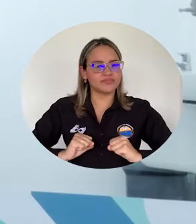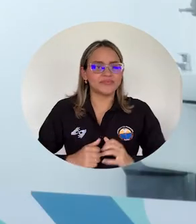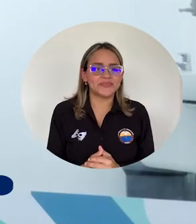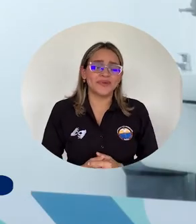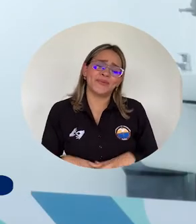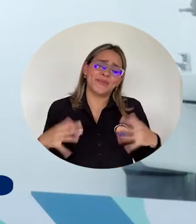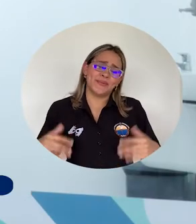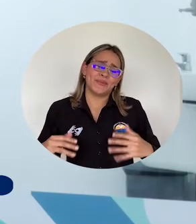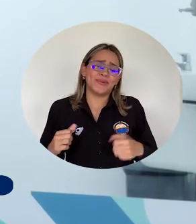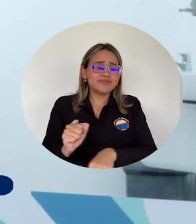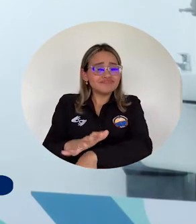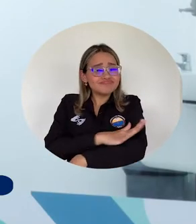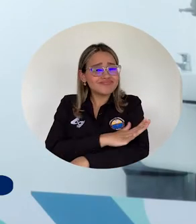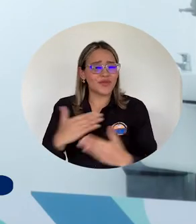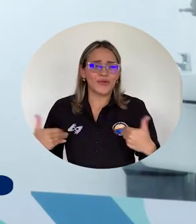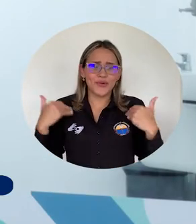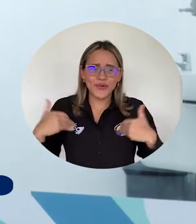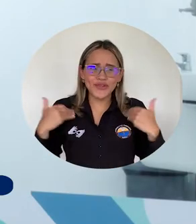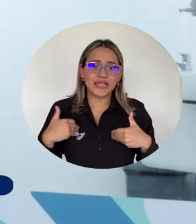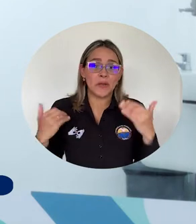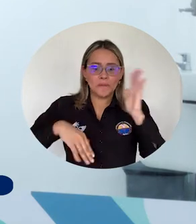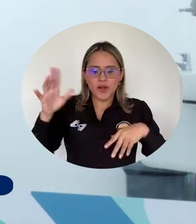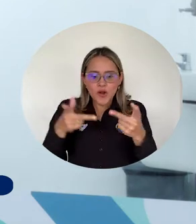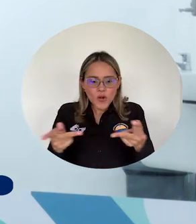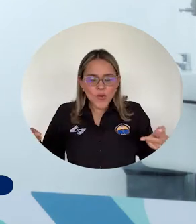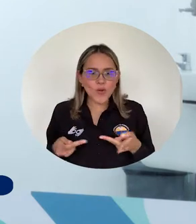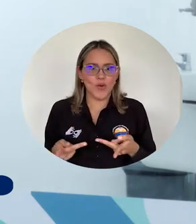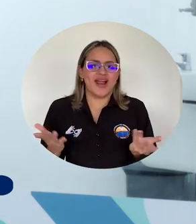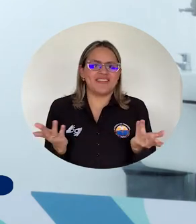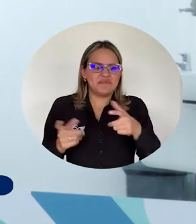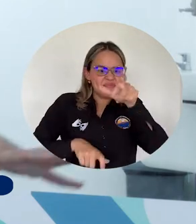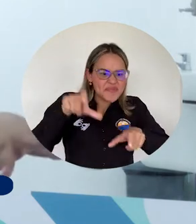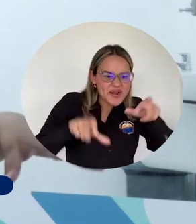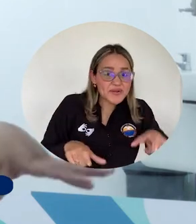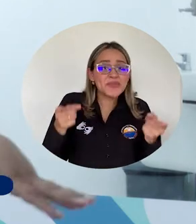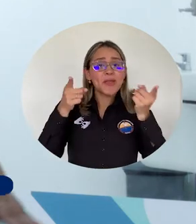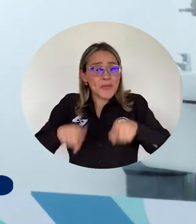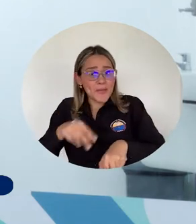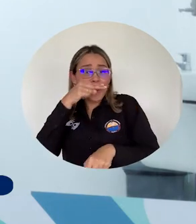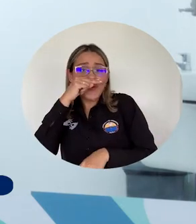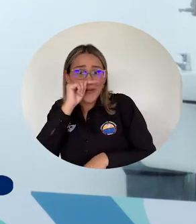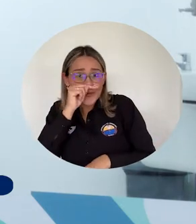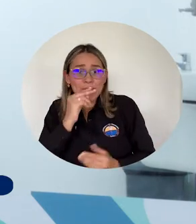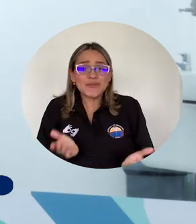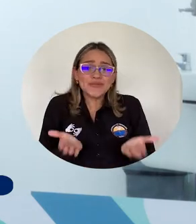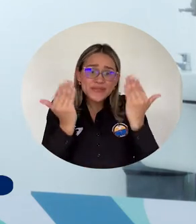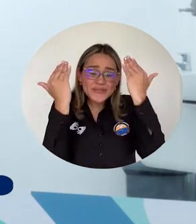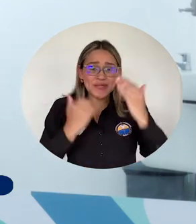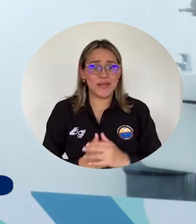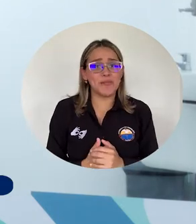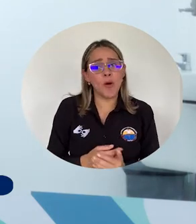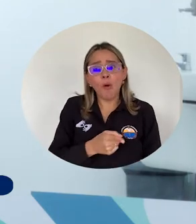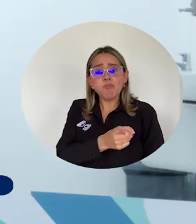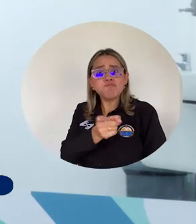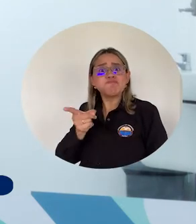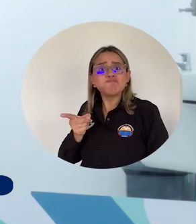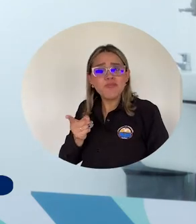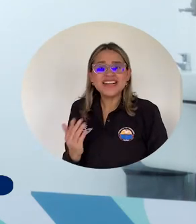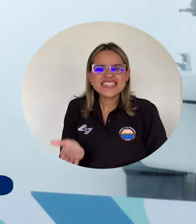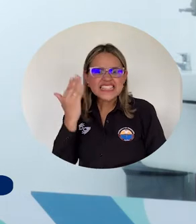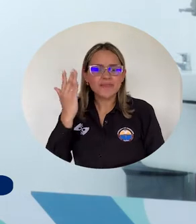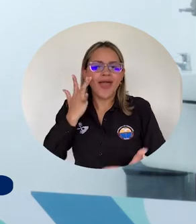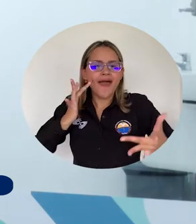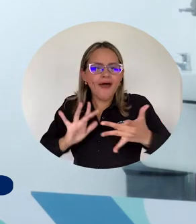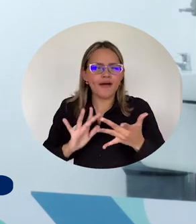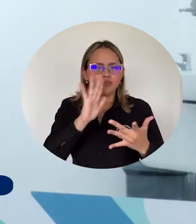emocionante en los espacios para la gente, para los niños, incluso esta misma sala en donde estamos que tiene el plus de tener una de las herramientas